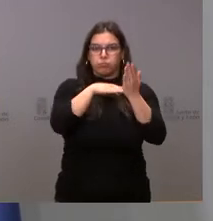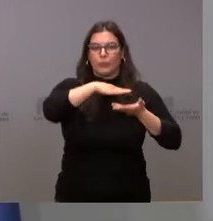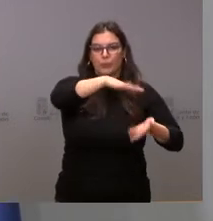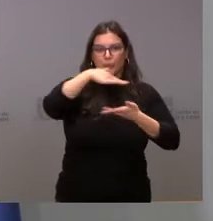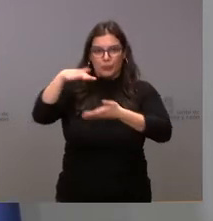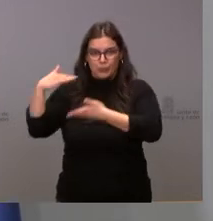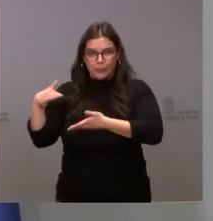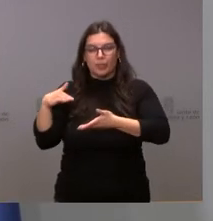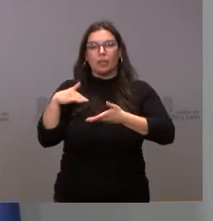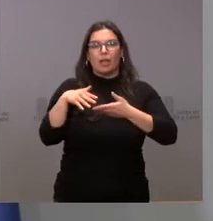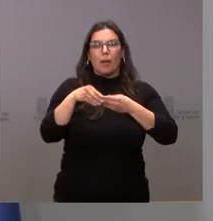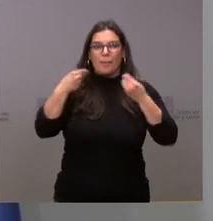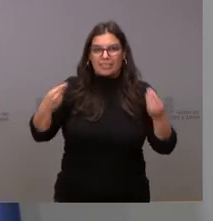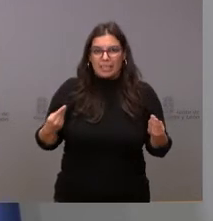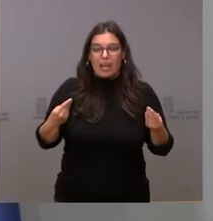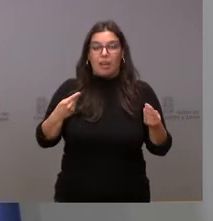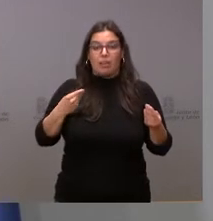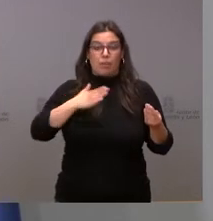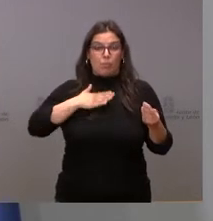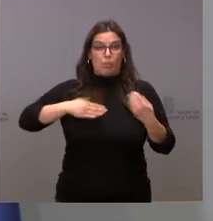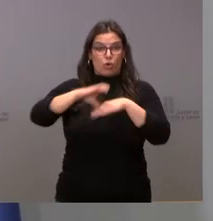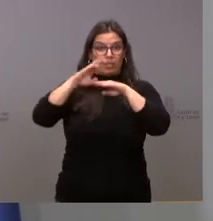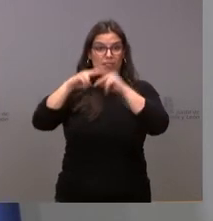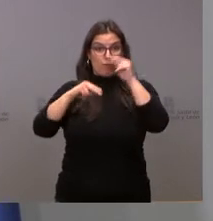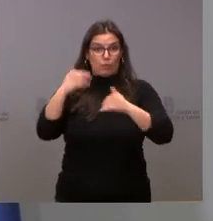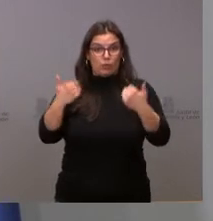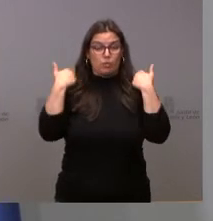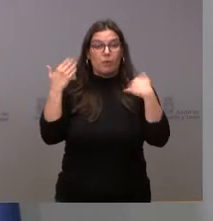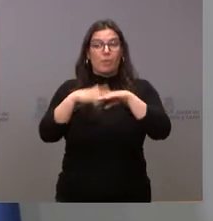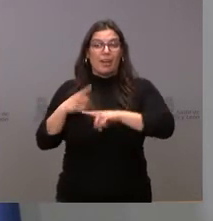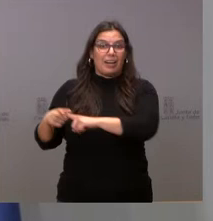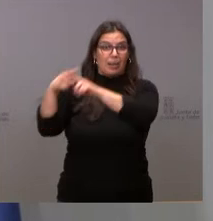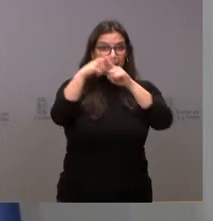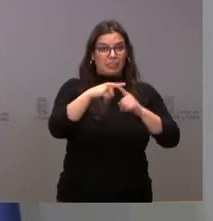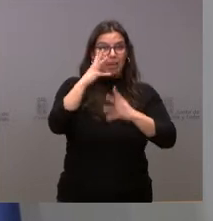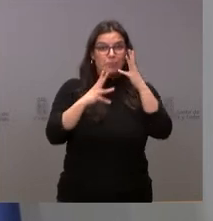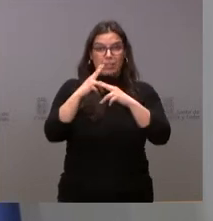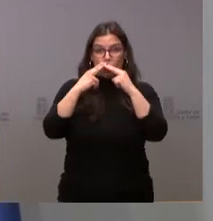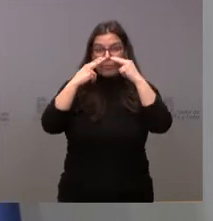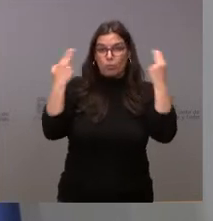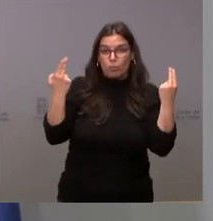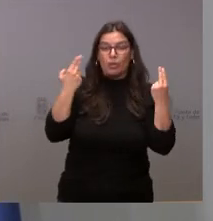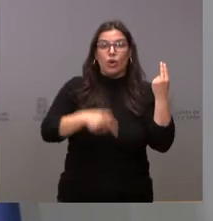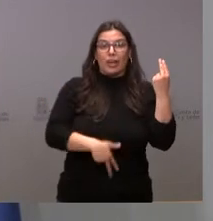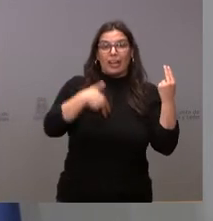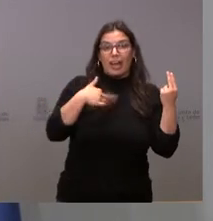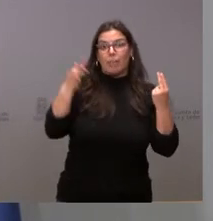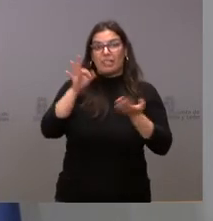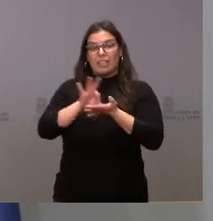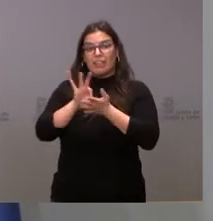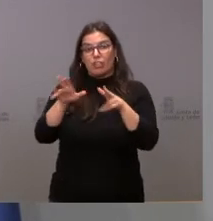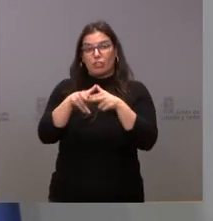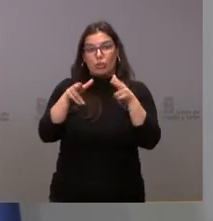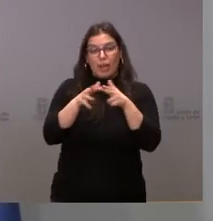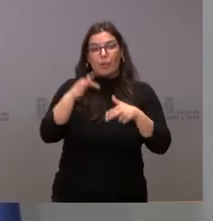vinculados al COVID gestionado por la Consejería de Fomento para el conjunto de la Administración General más los servicios sociales y más los